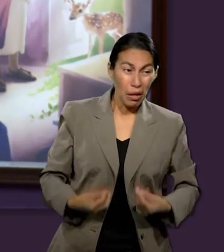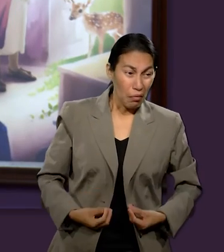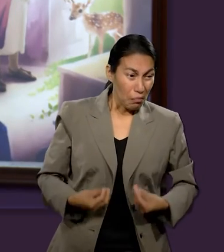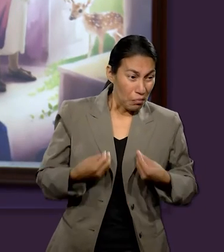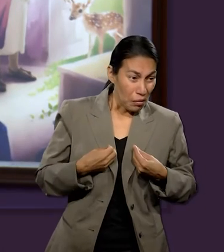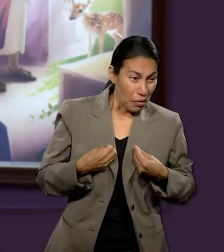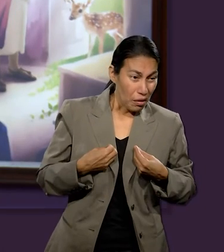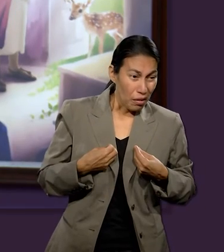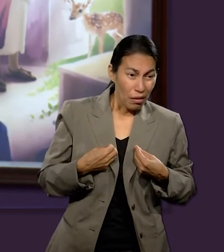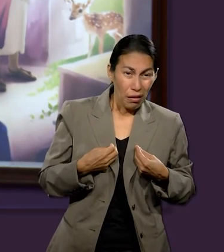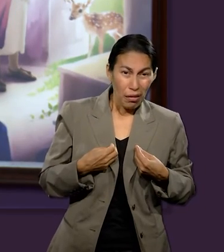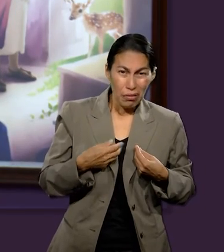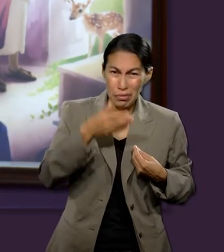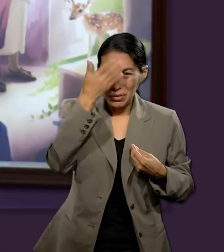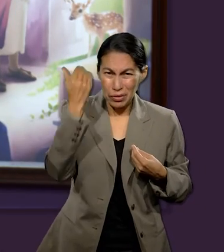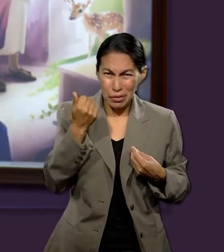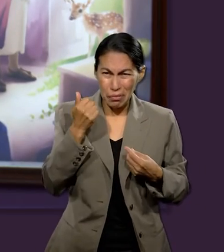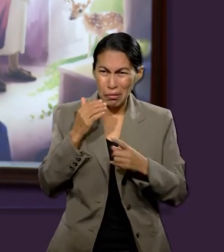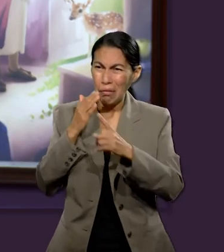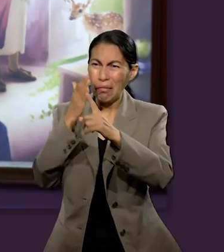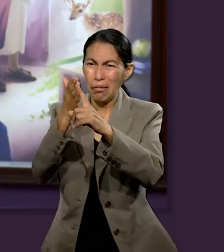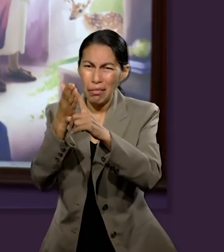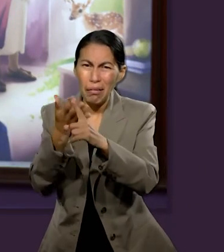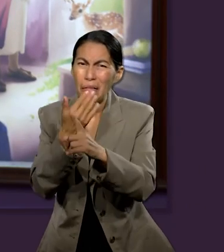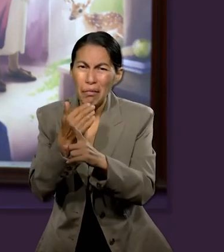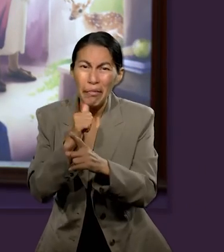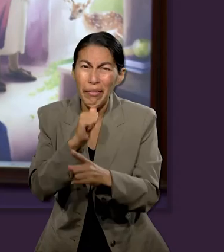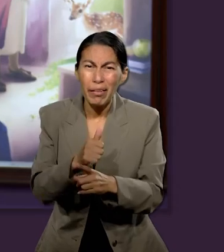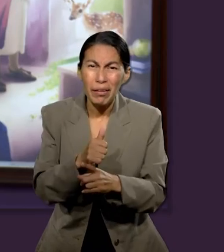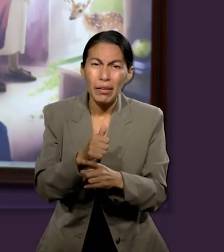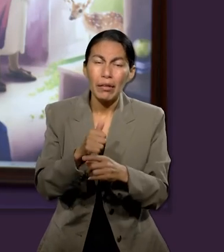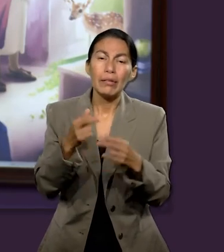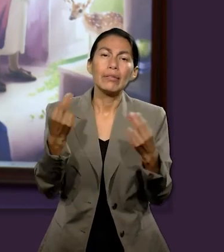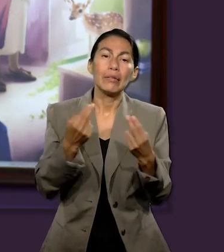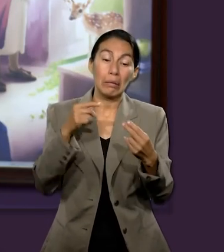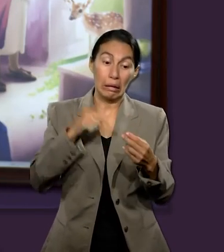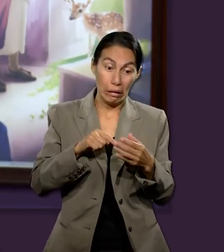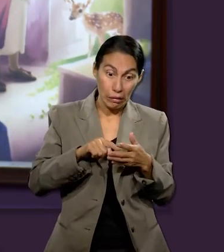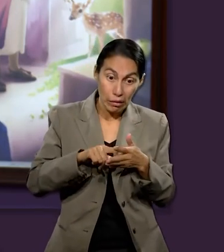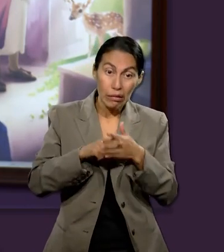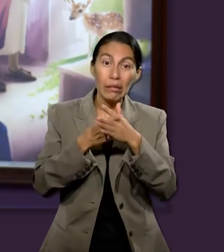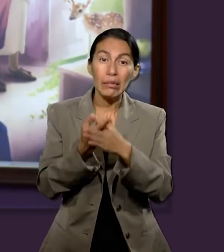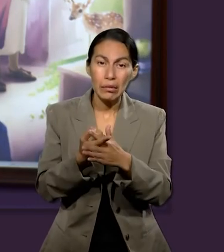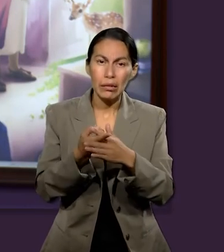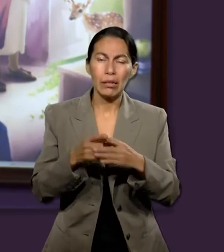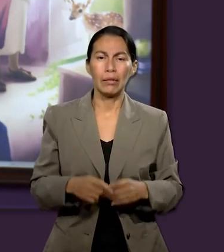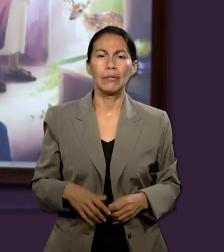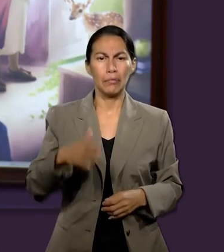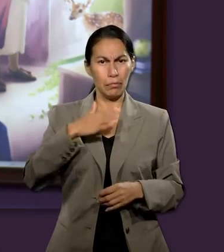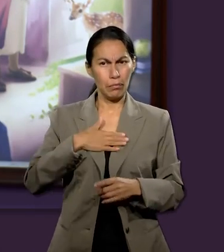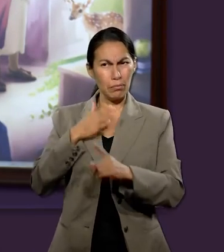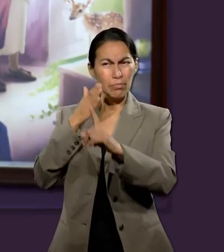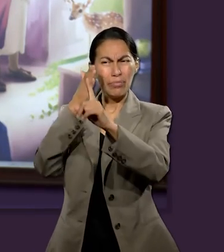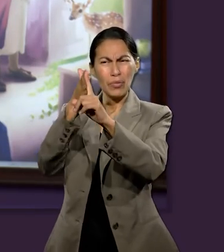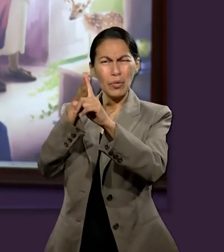no saben el por qué de sus vidas necesitamos partir de ahí